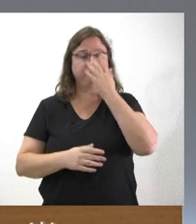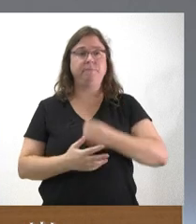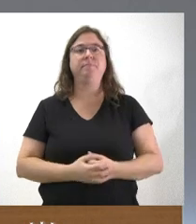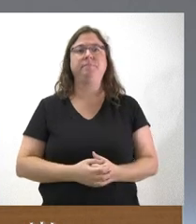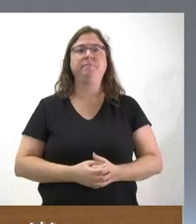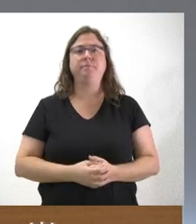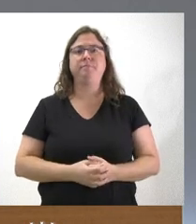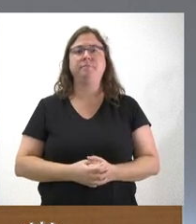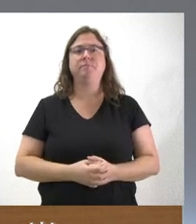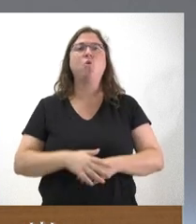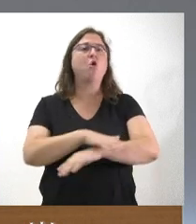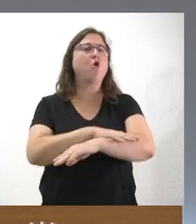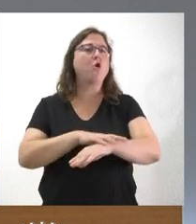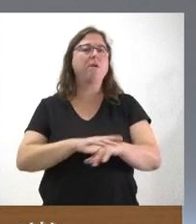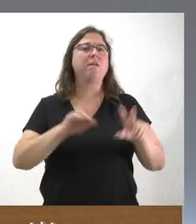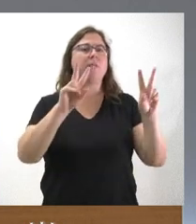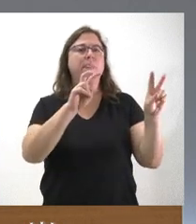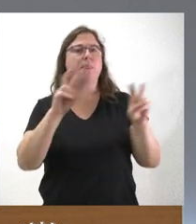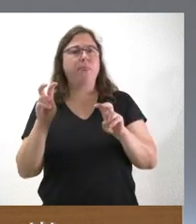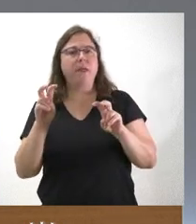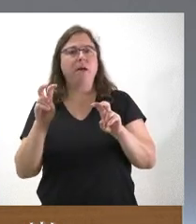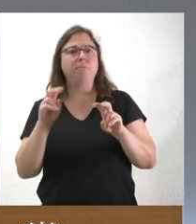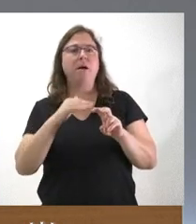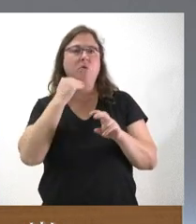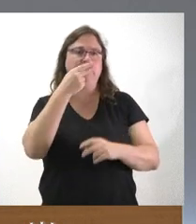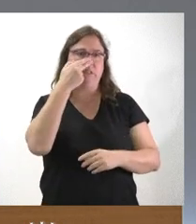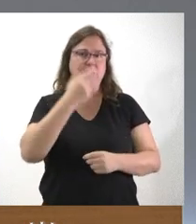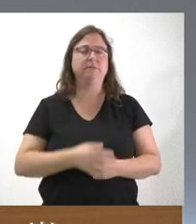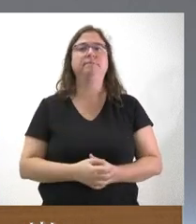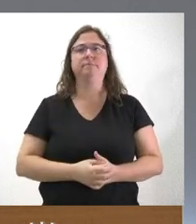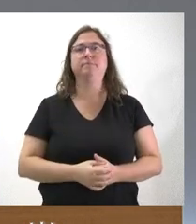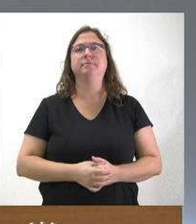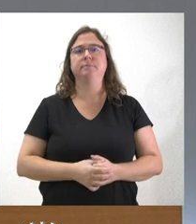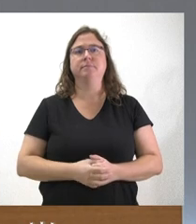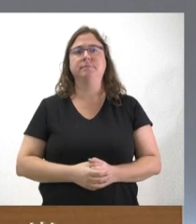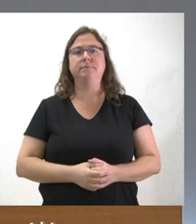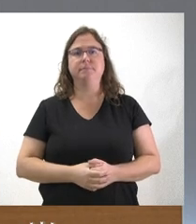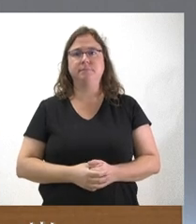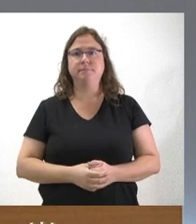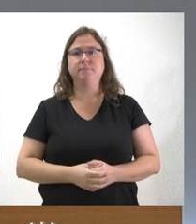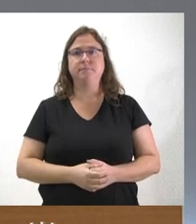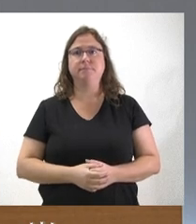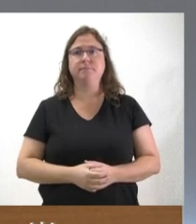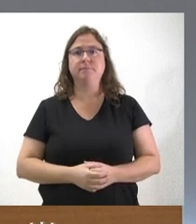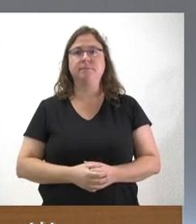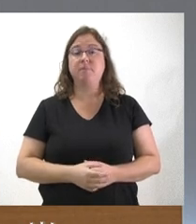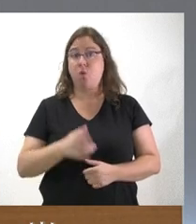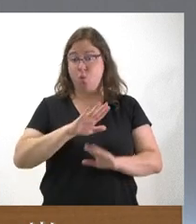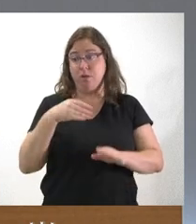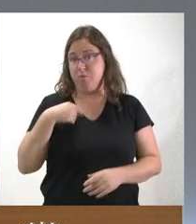de acuerdos de gobierno, sobre cualquier otra que resulte de su interés. Hola, sí, por empezar por este último.